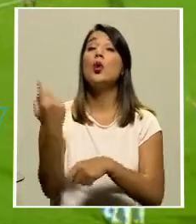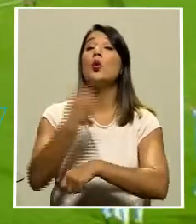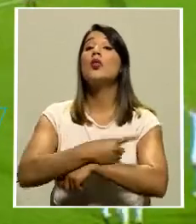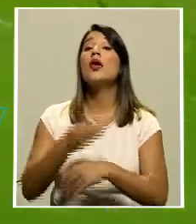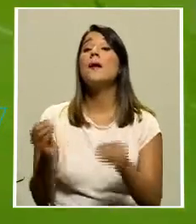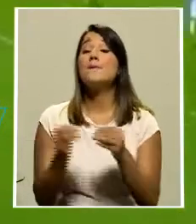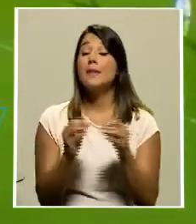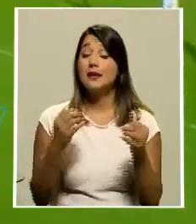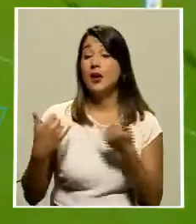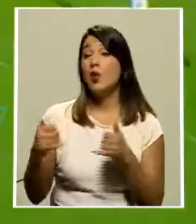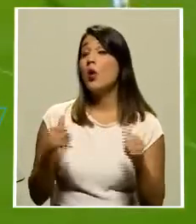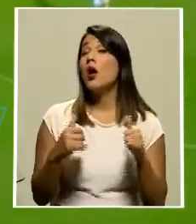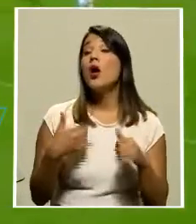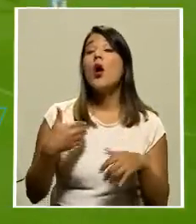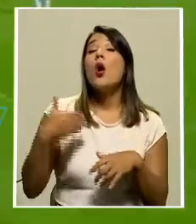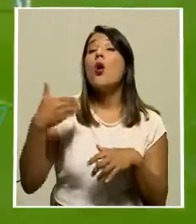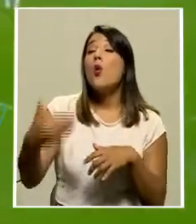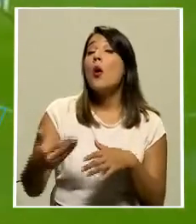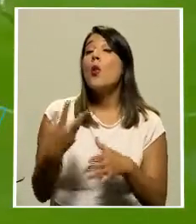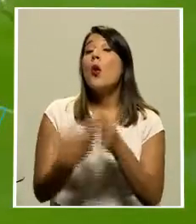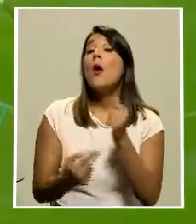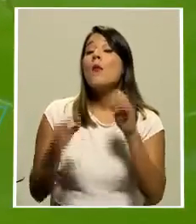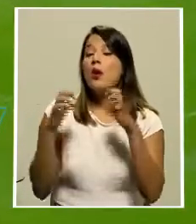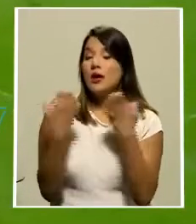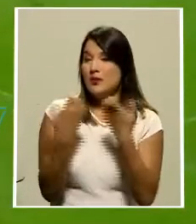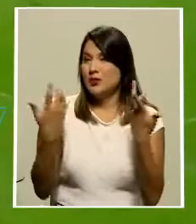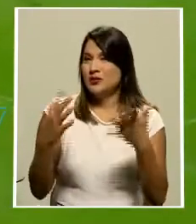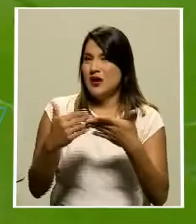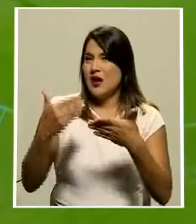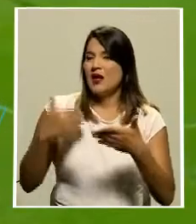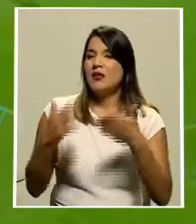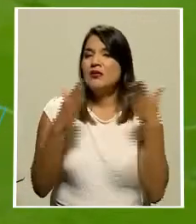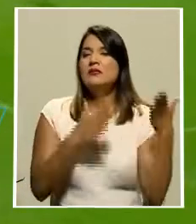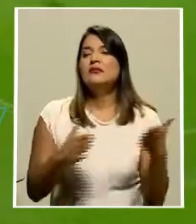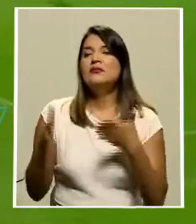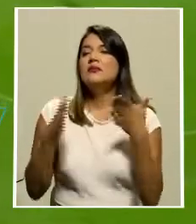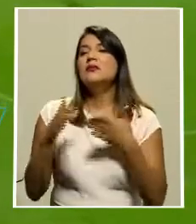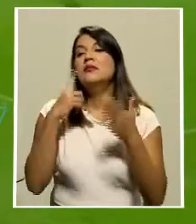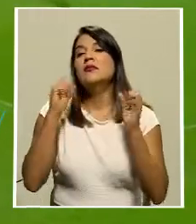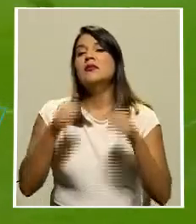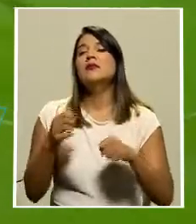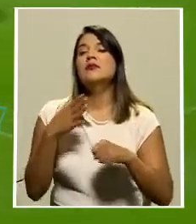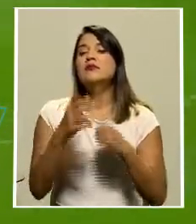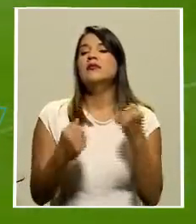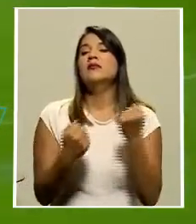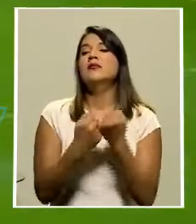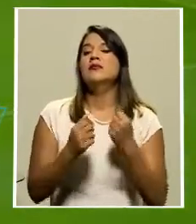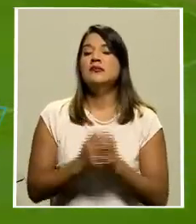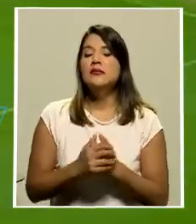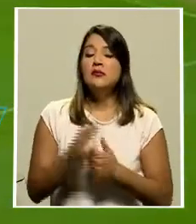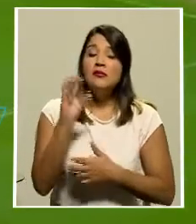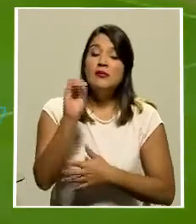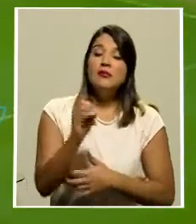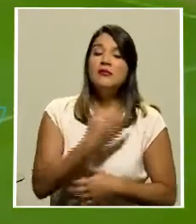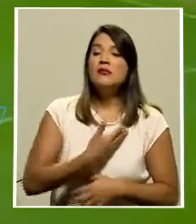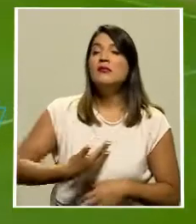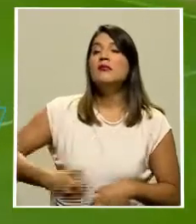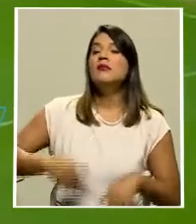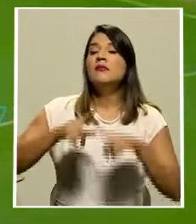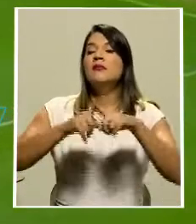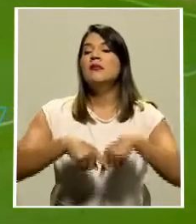compromiso cuando las barras de ambos clubes ya se habían organizado para ir a apoyar. Los presidentes reprochan el acto